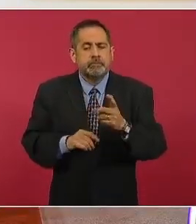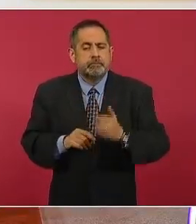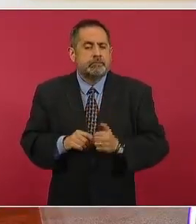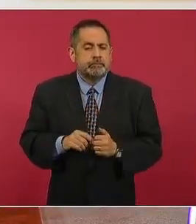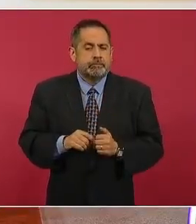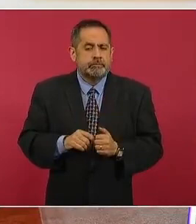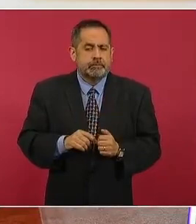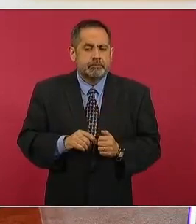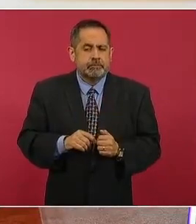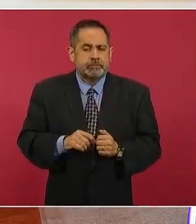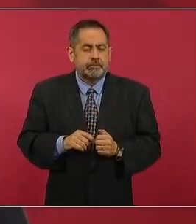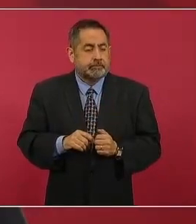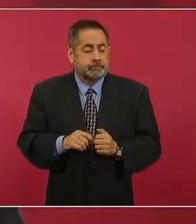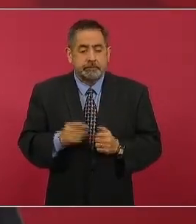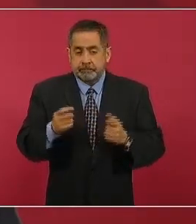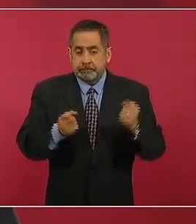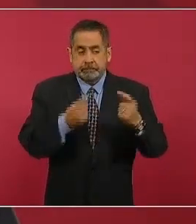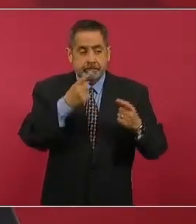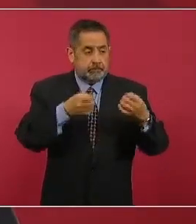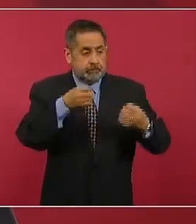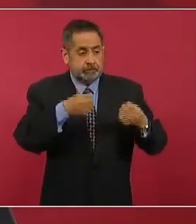no han entendido